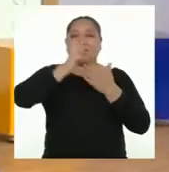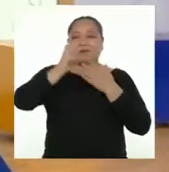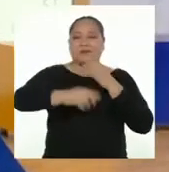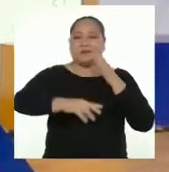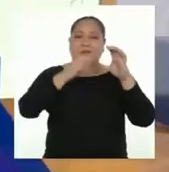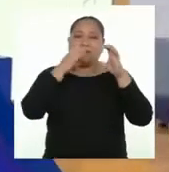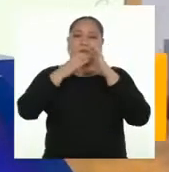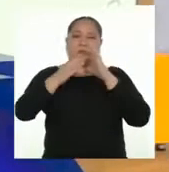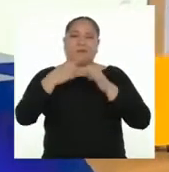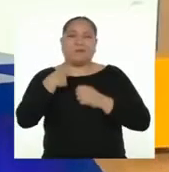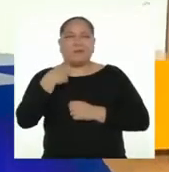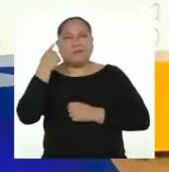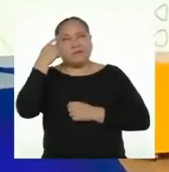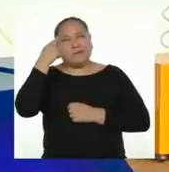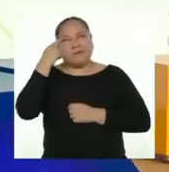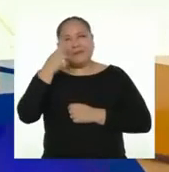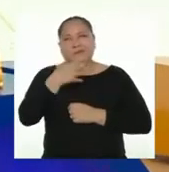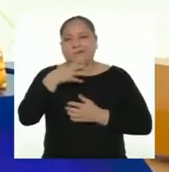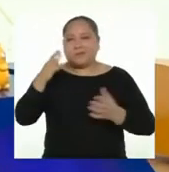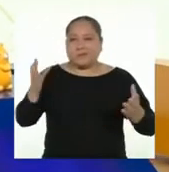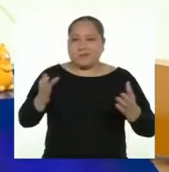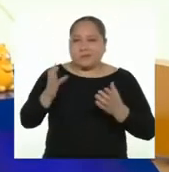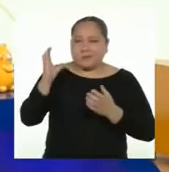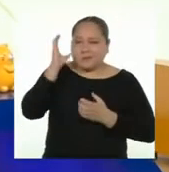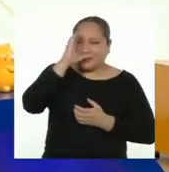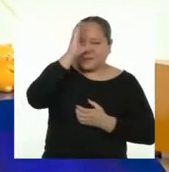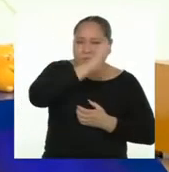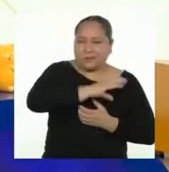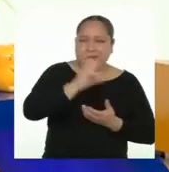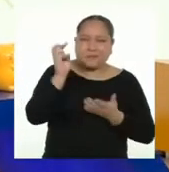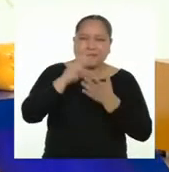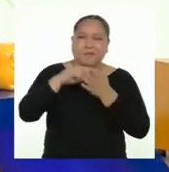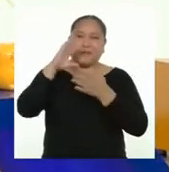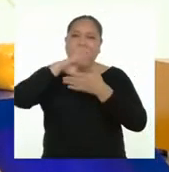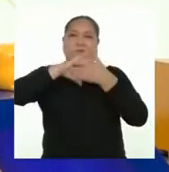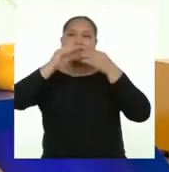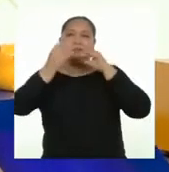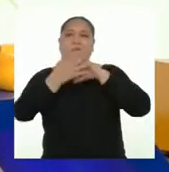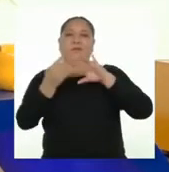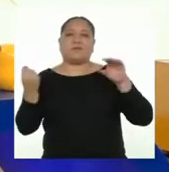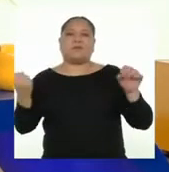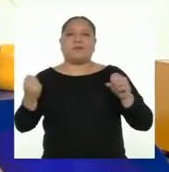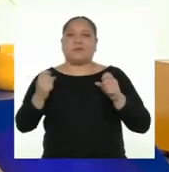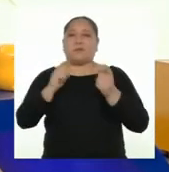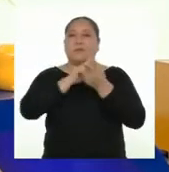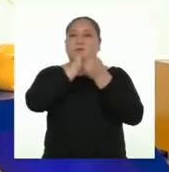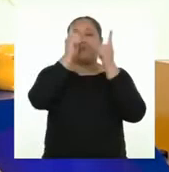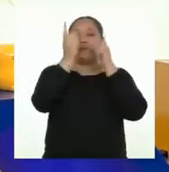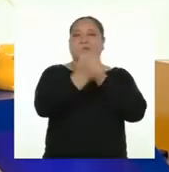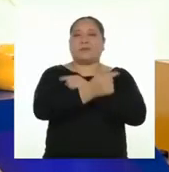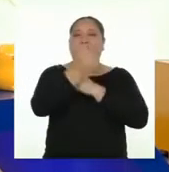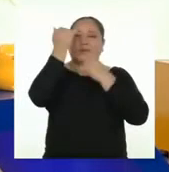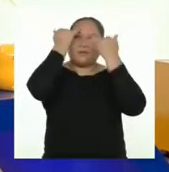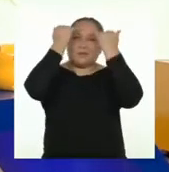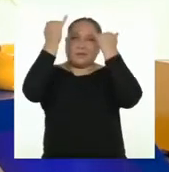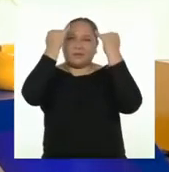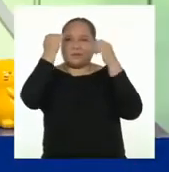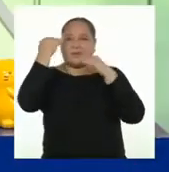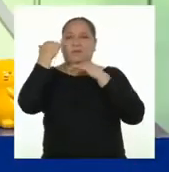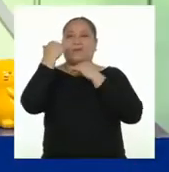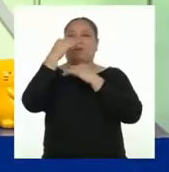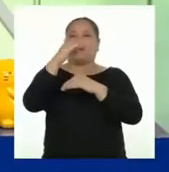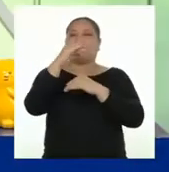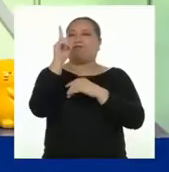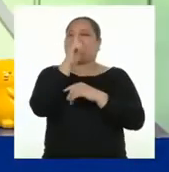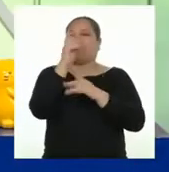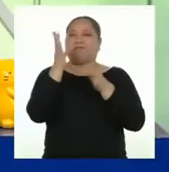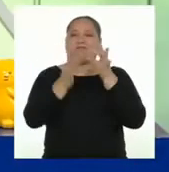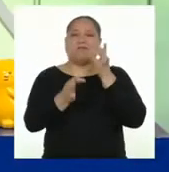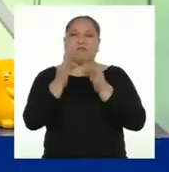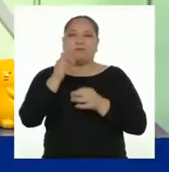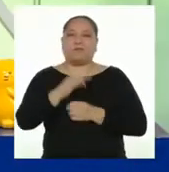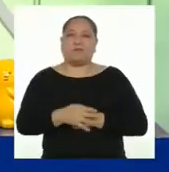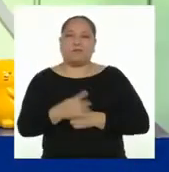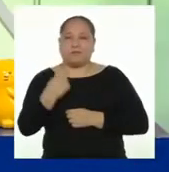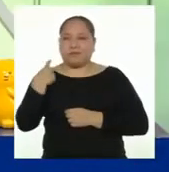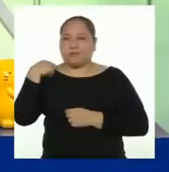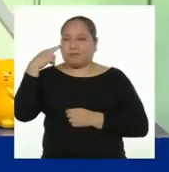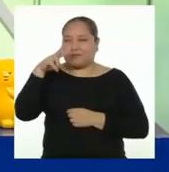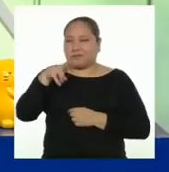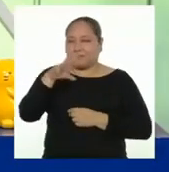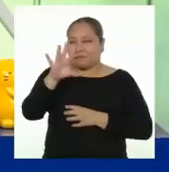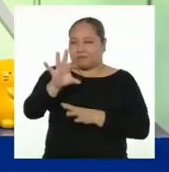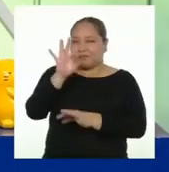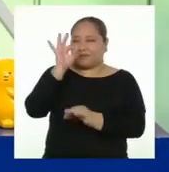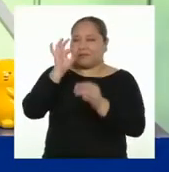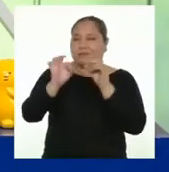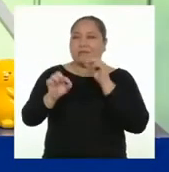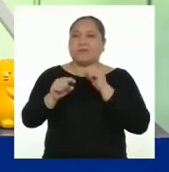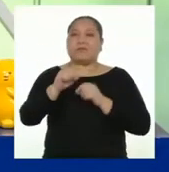comunicación me motivó a buscar más historias de mujeres que lograron romper estereotipos y barreras injustas. Así, llegué a su